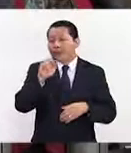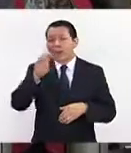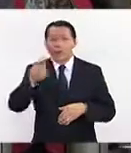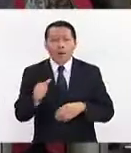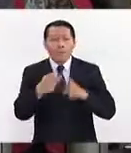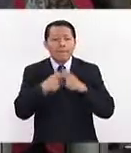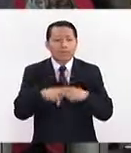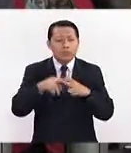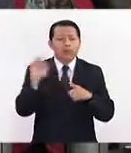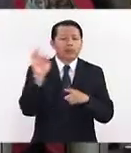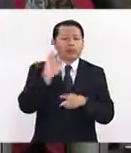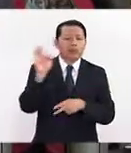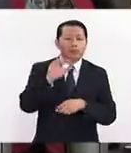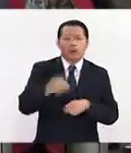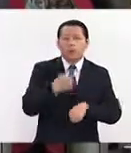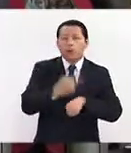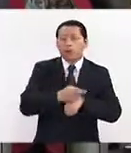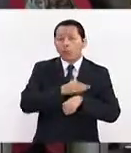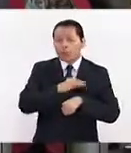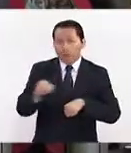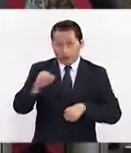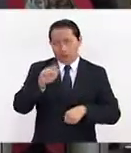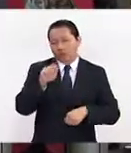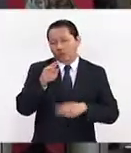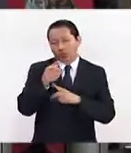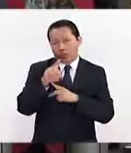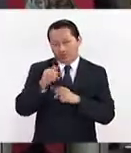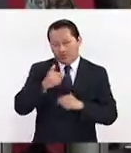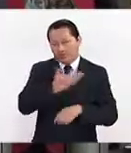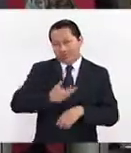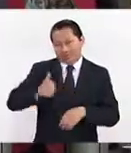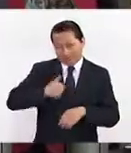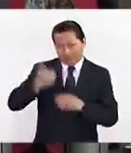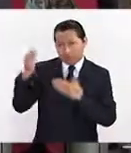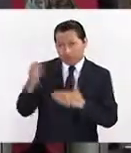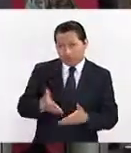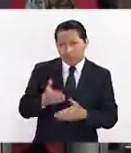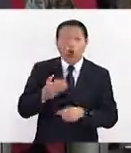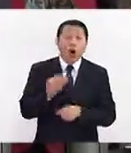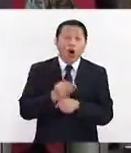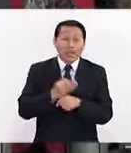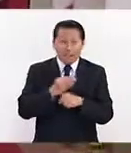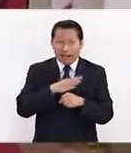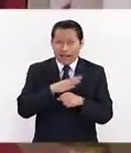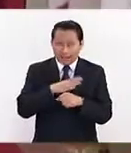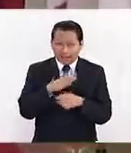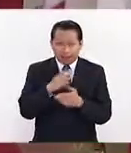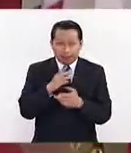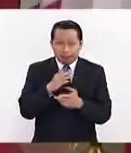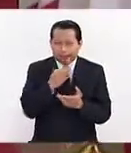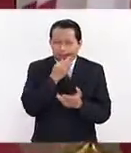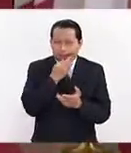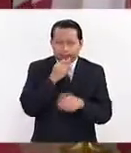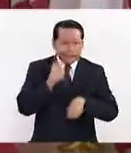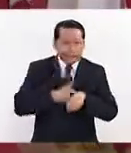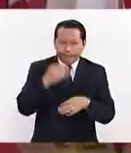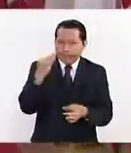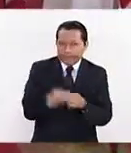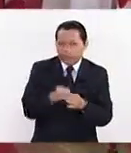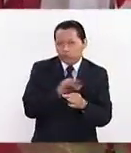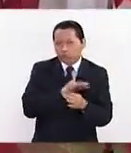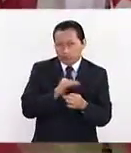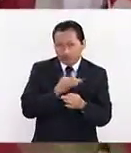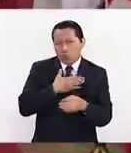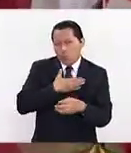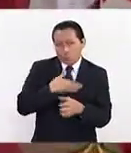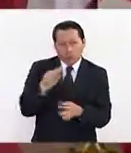posibilidad de que Trudeau visitara México. El gobierno de Canadá esperó el mejor momento o el momento necesario y fue justo ahora